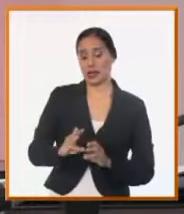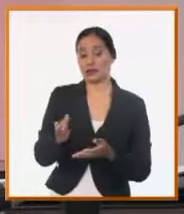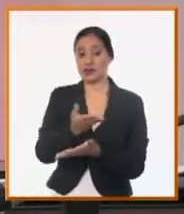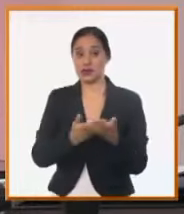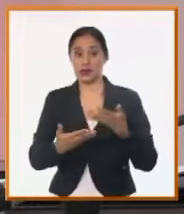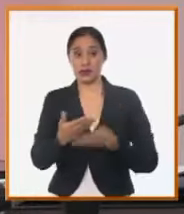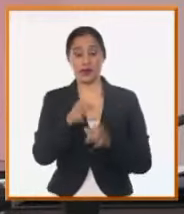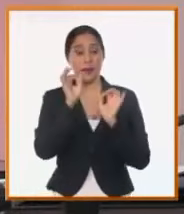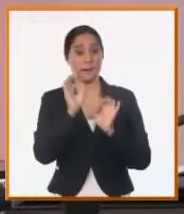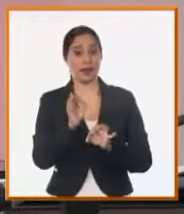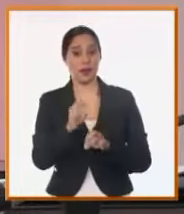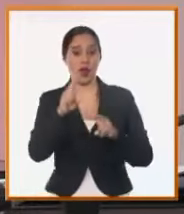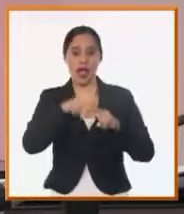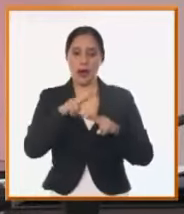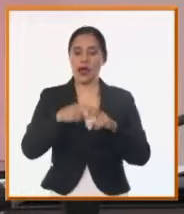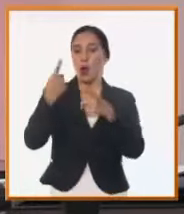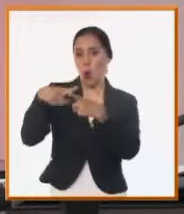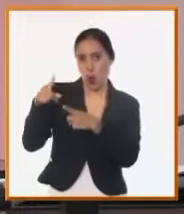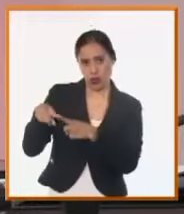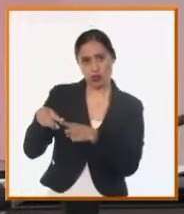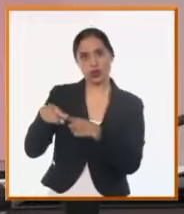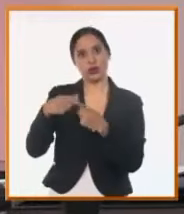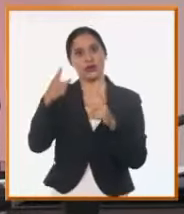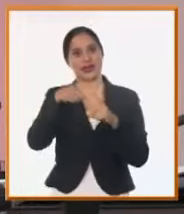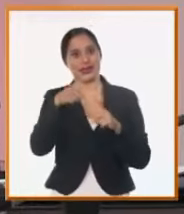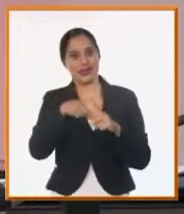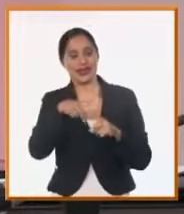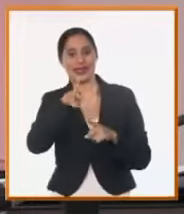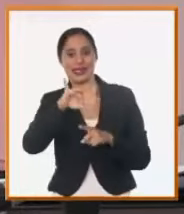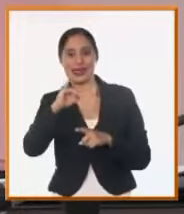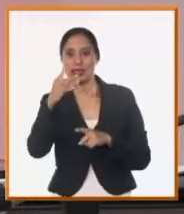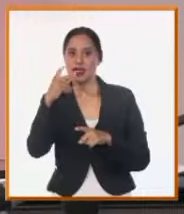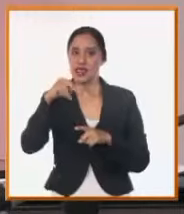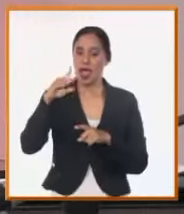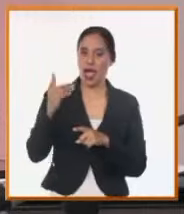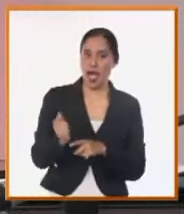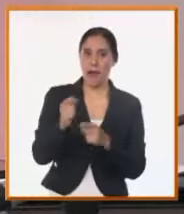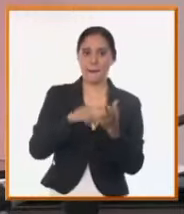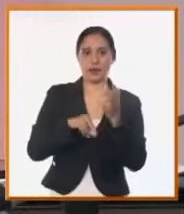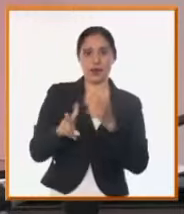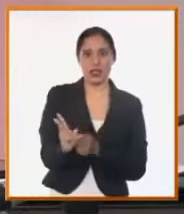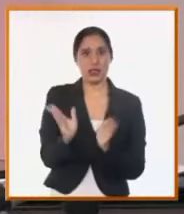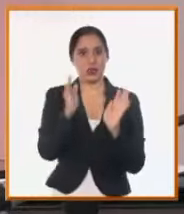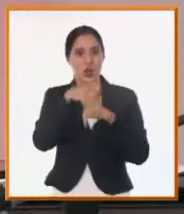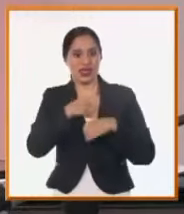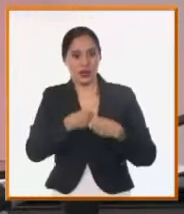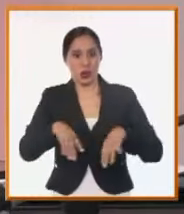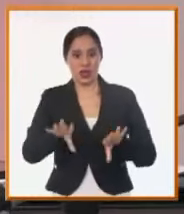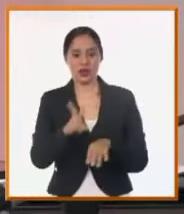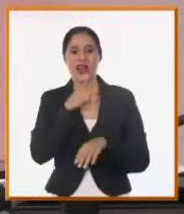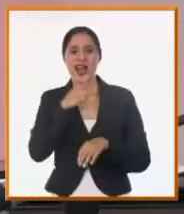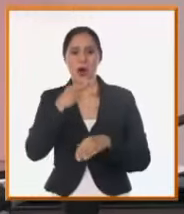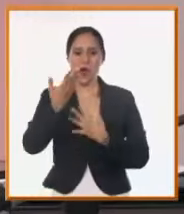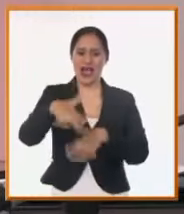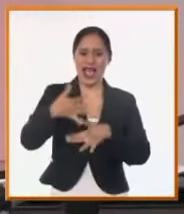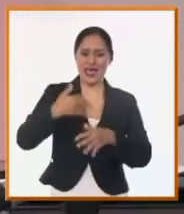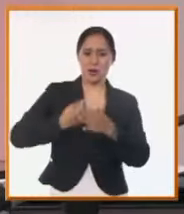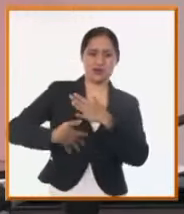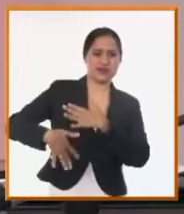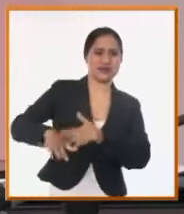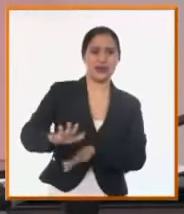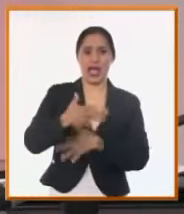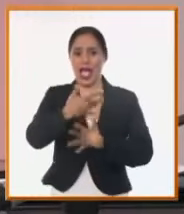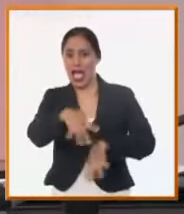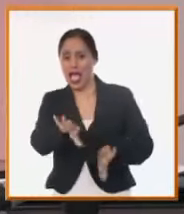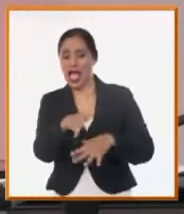no todo es La Habana, vaya a Trinidad para que vean la situación desastrosa con el acueducto que nunca se ha arreglado. El agua se sale a chorros por las calles, muchos barrios